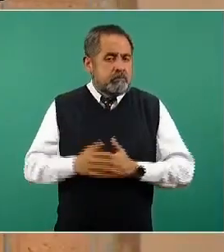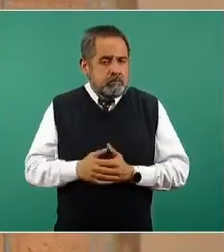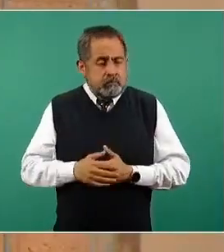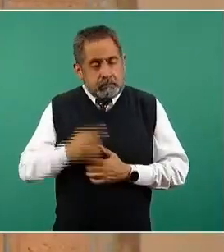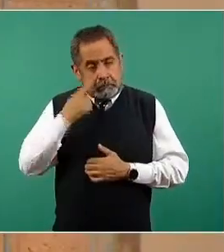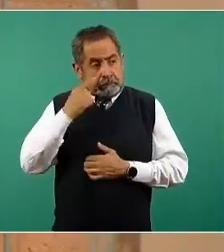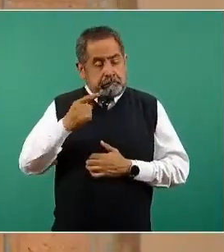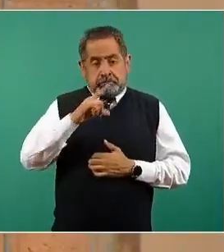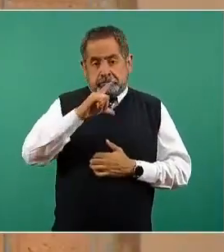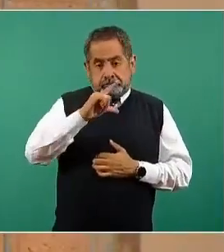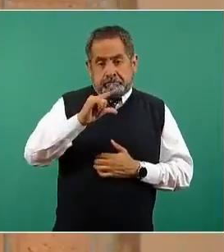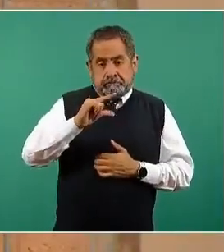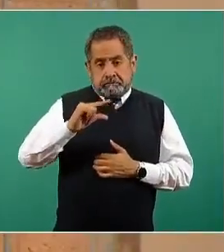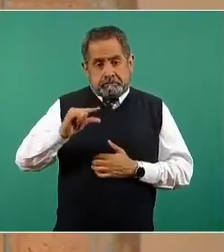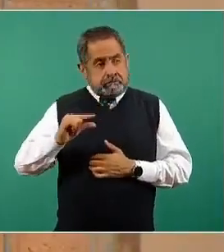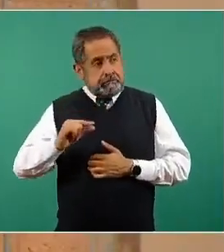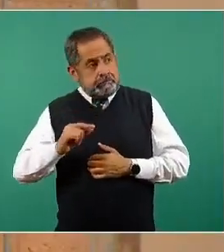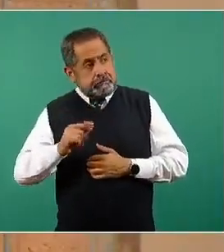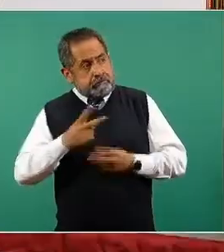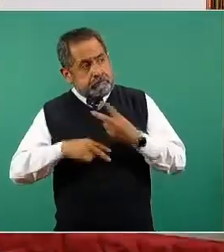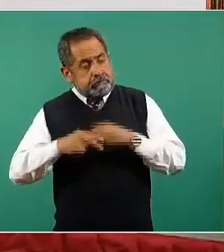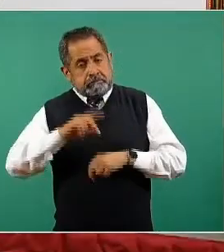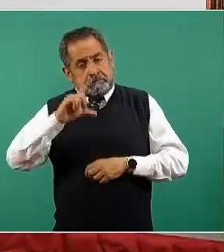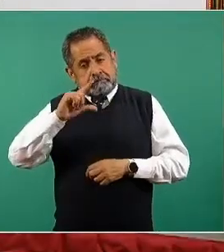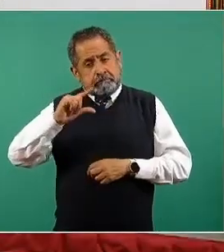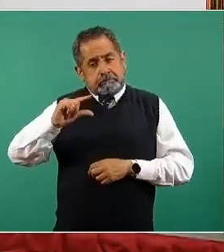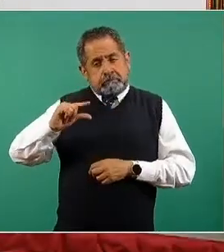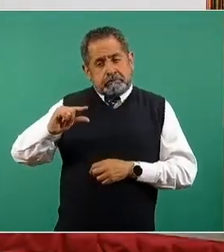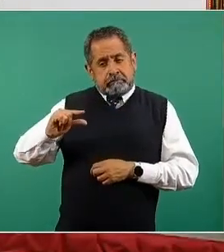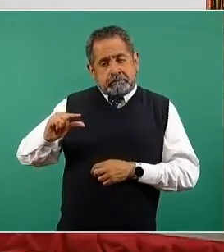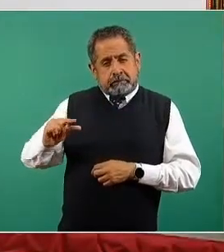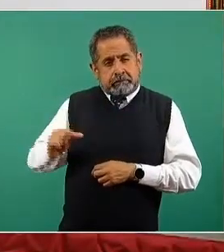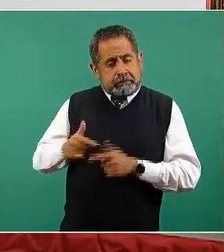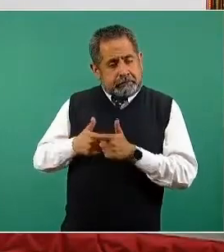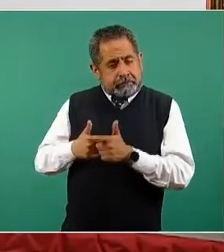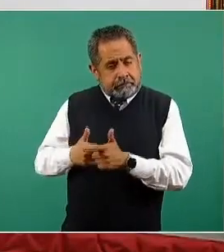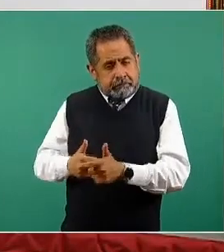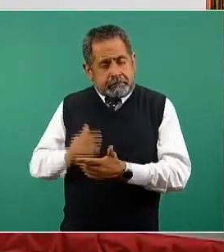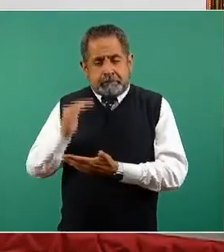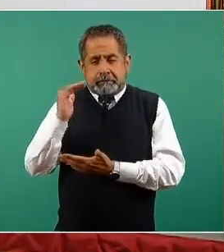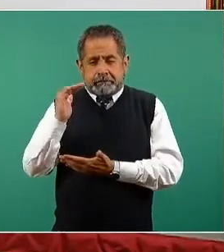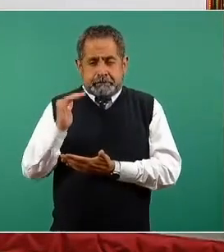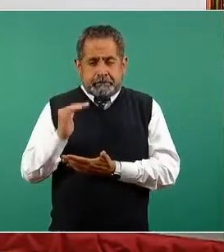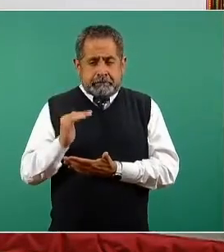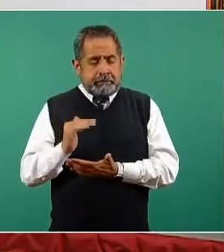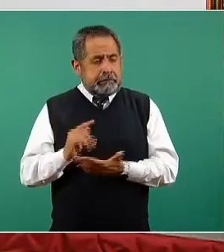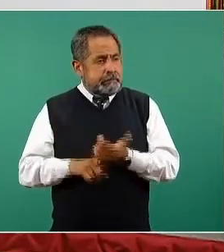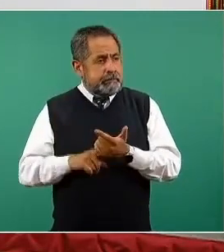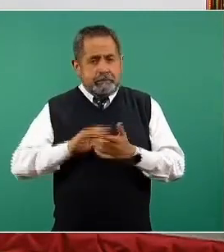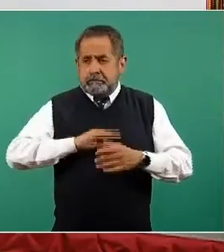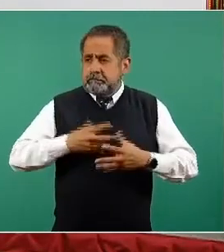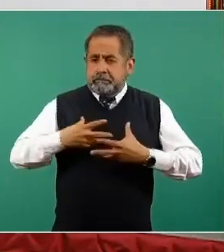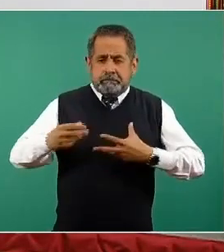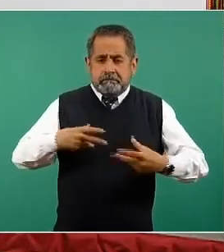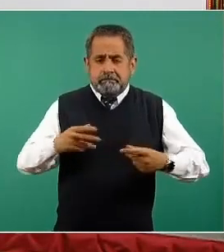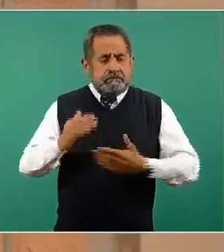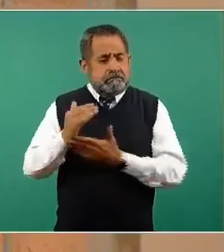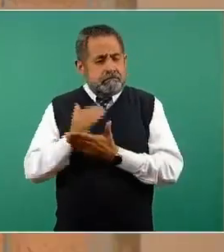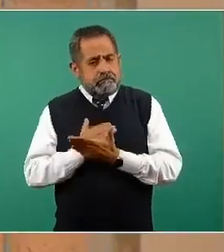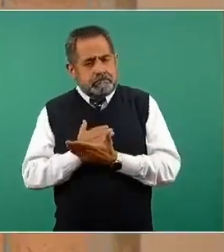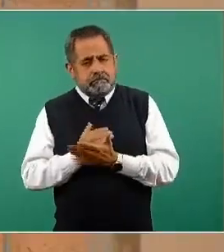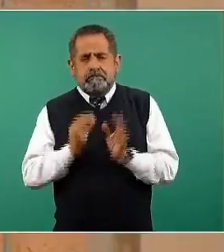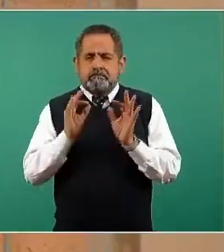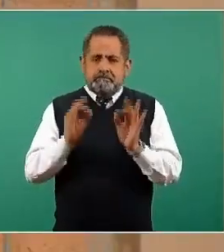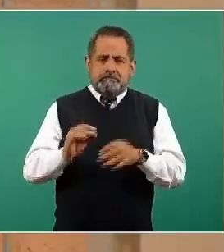medida obviamente que la curva pueda seguir disminuyendo o se mantengan esos niveles bajos de transmisión, es que obviamente